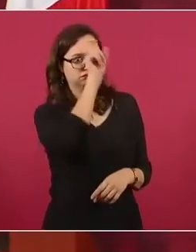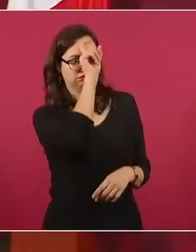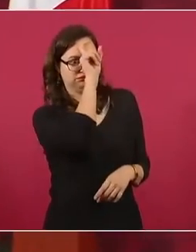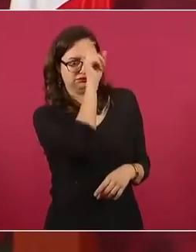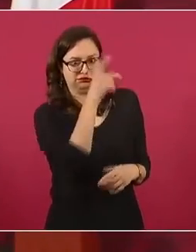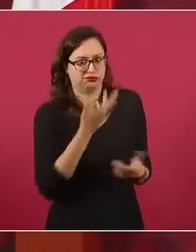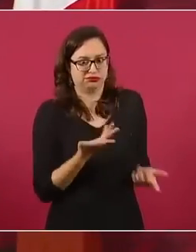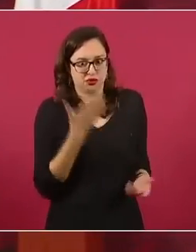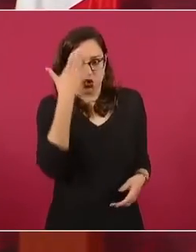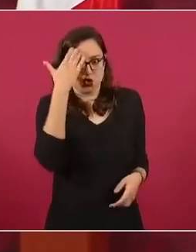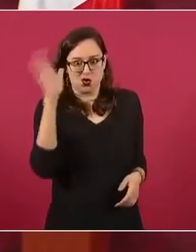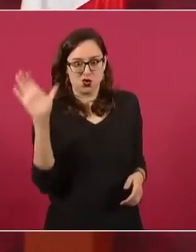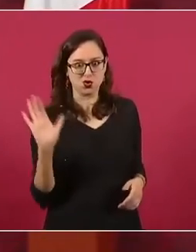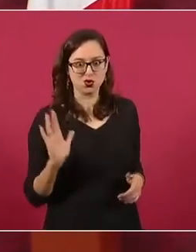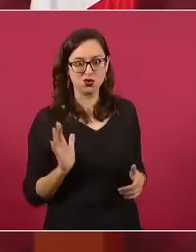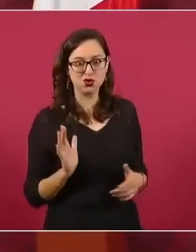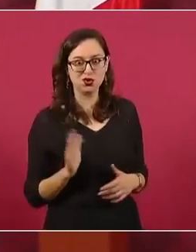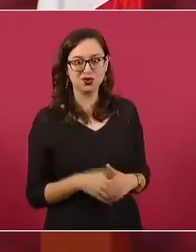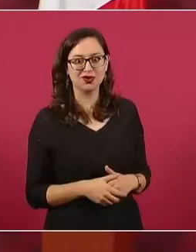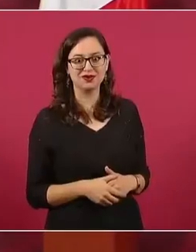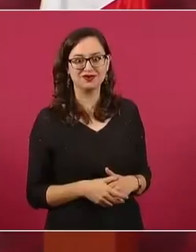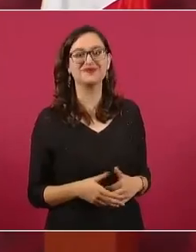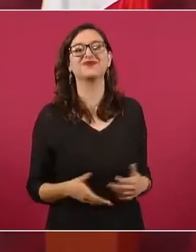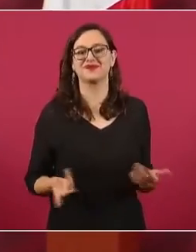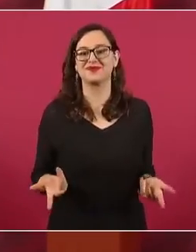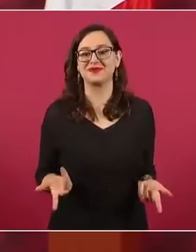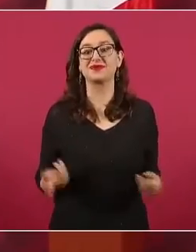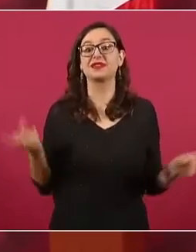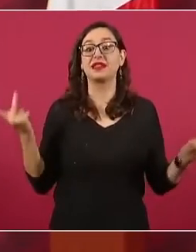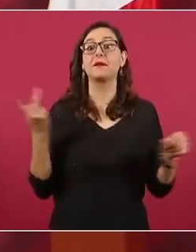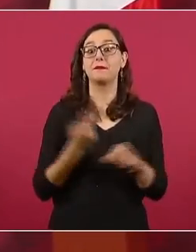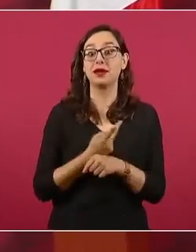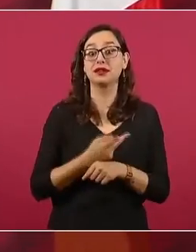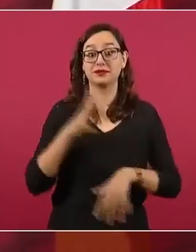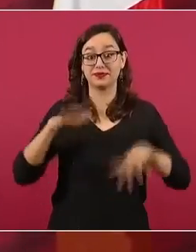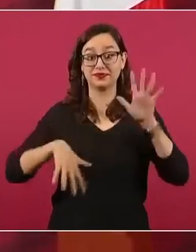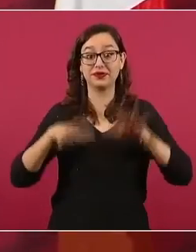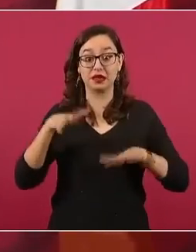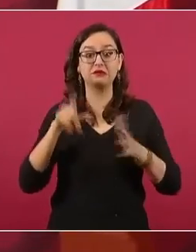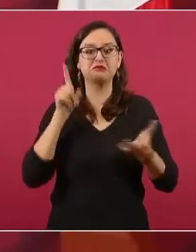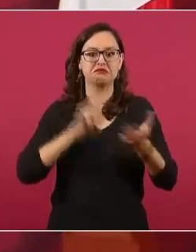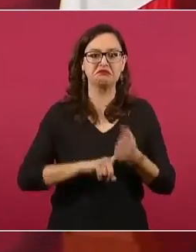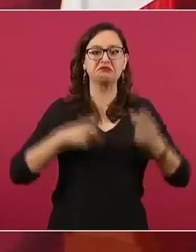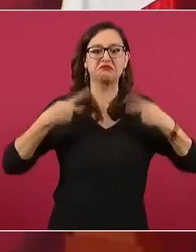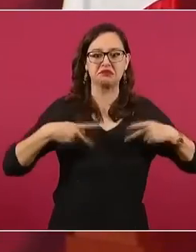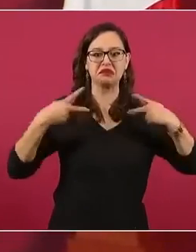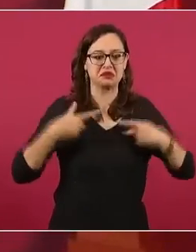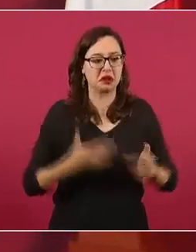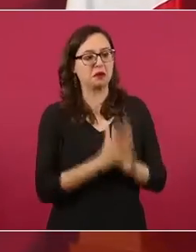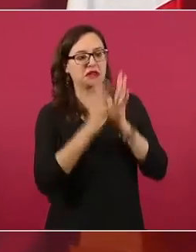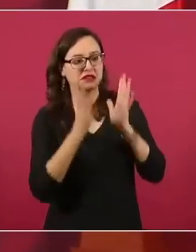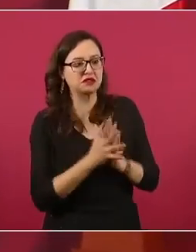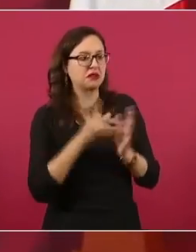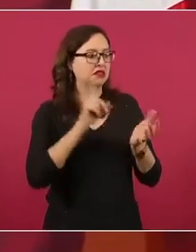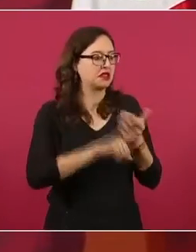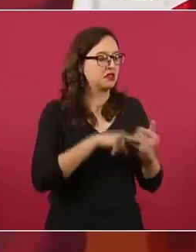porque una cosa es que esté uno interactuando en las redes sociales y otra cosa es